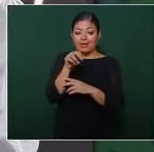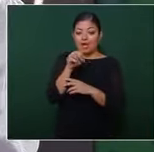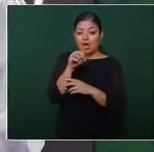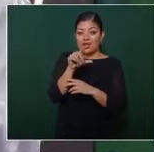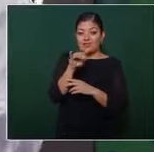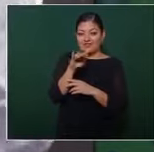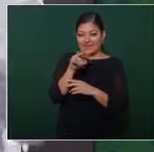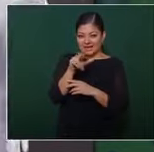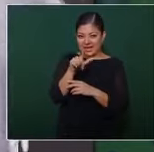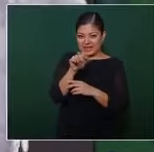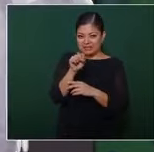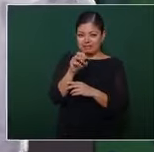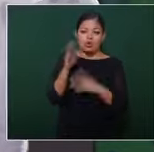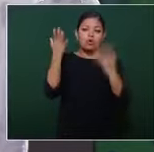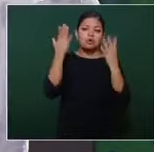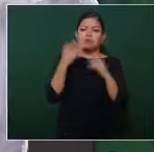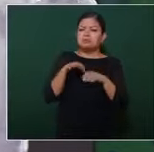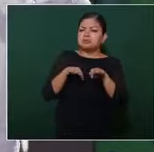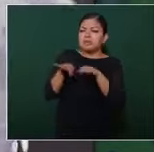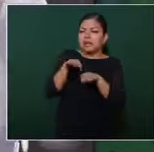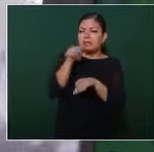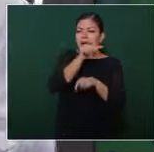entre muchos sofismas